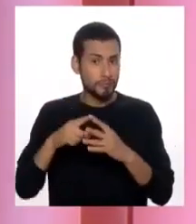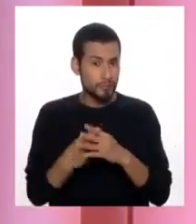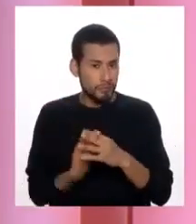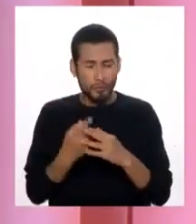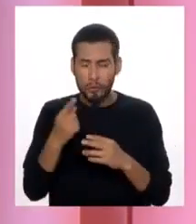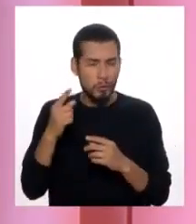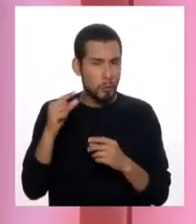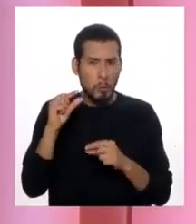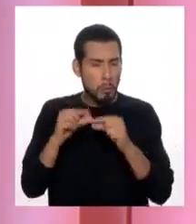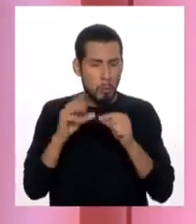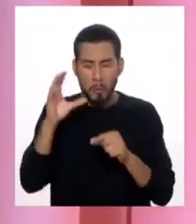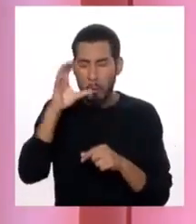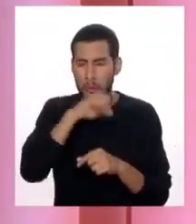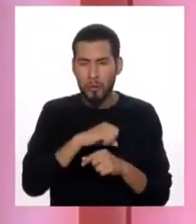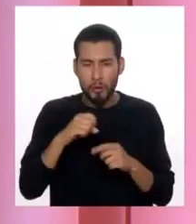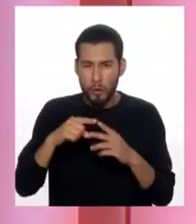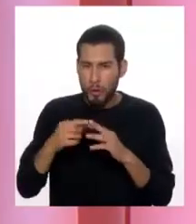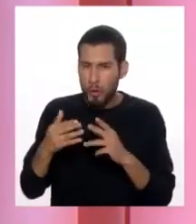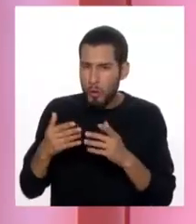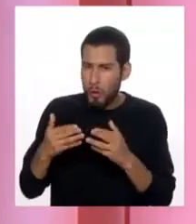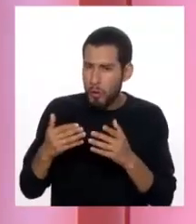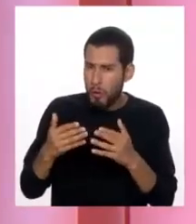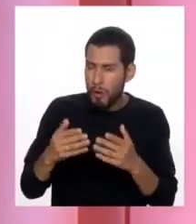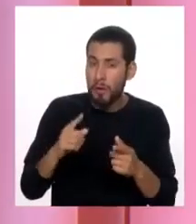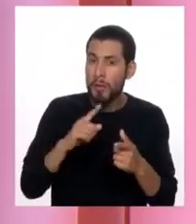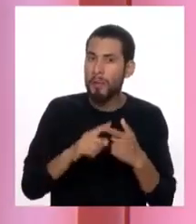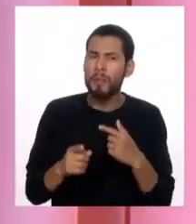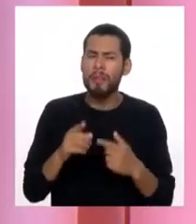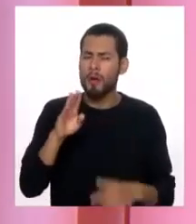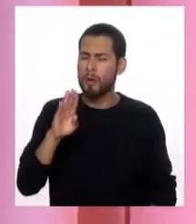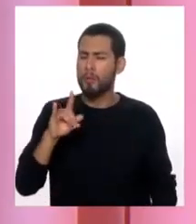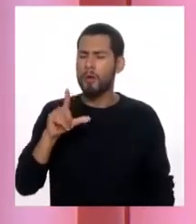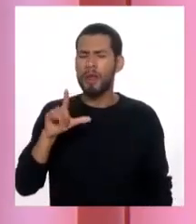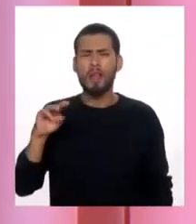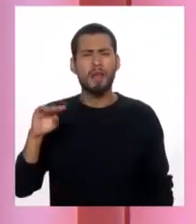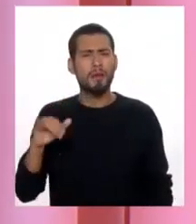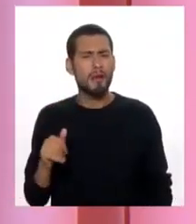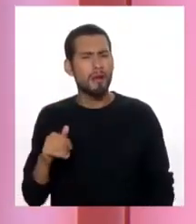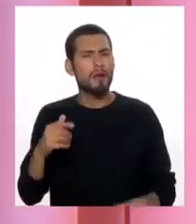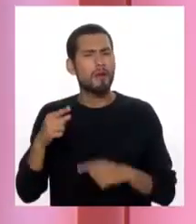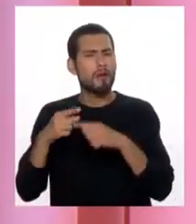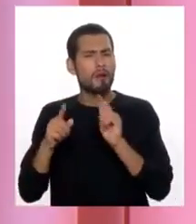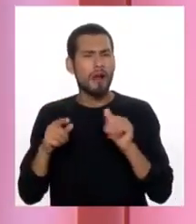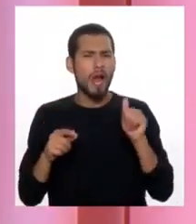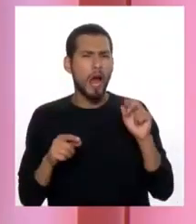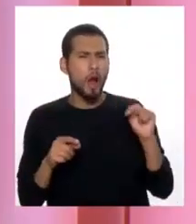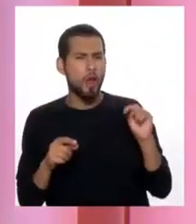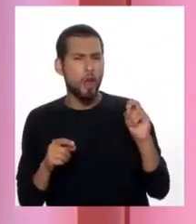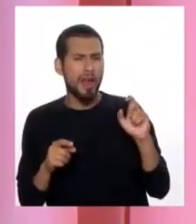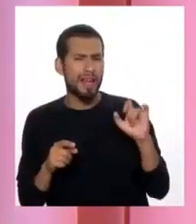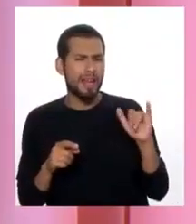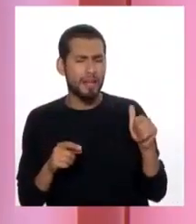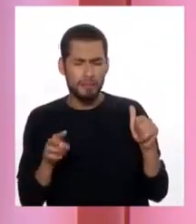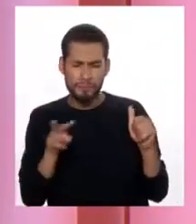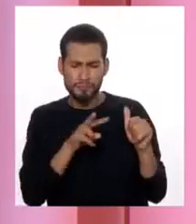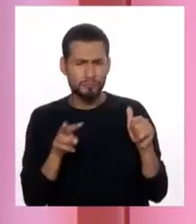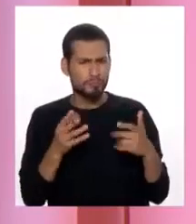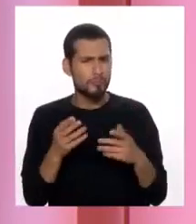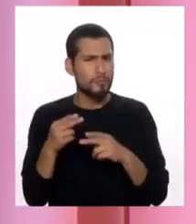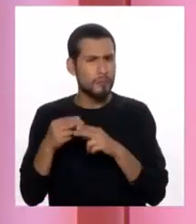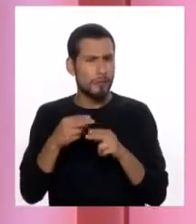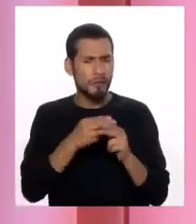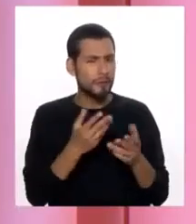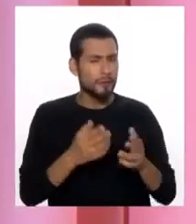silencio, muchos padres no se dan cuenta. Pero, ¿qué cosa es la bulimia y cómo lo diferenciamos de la anorexia o cómo definimos el